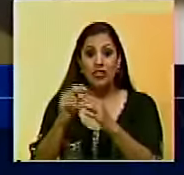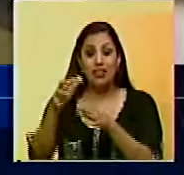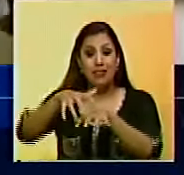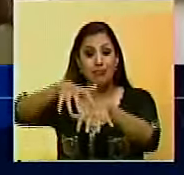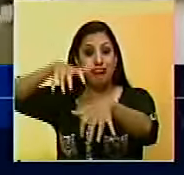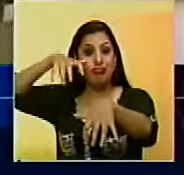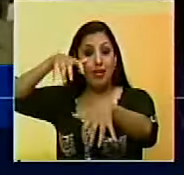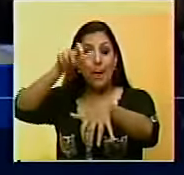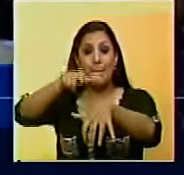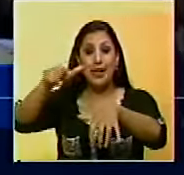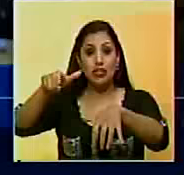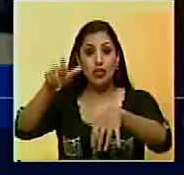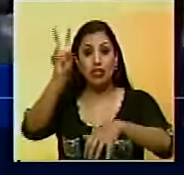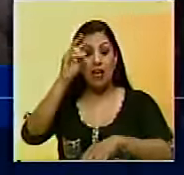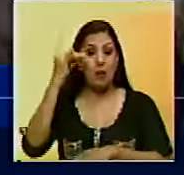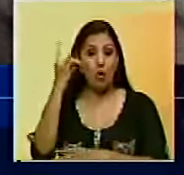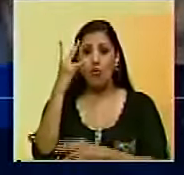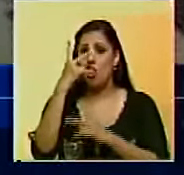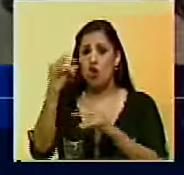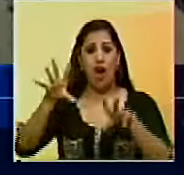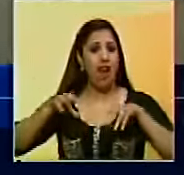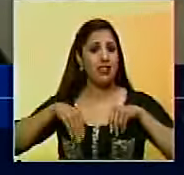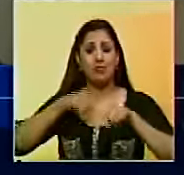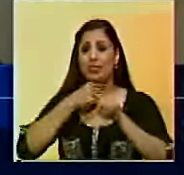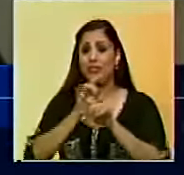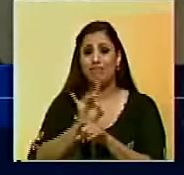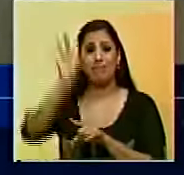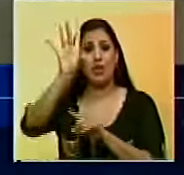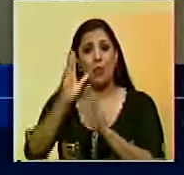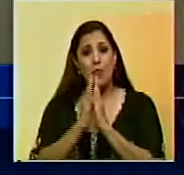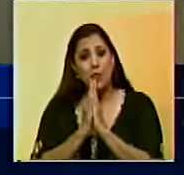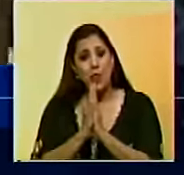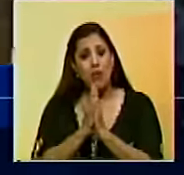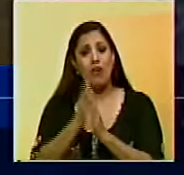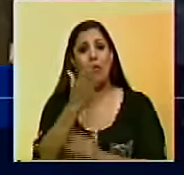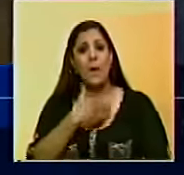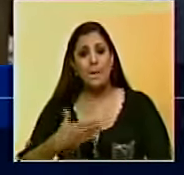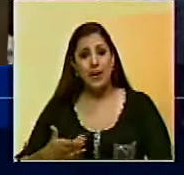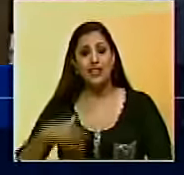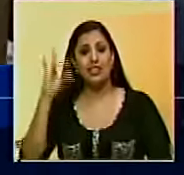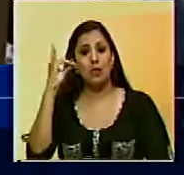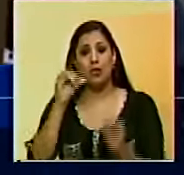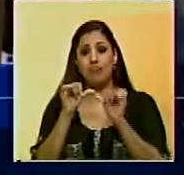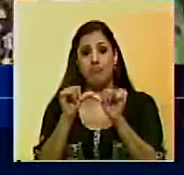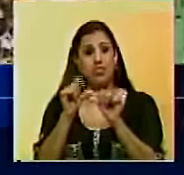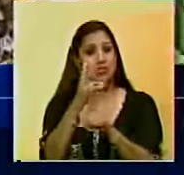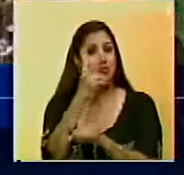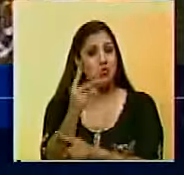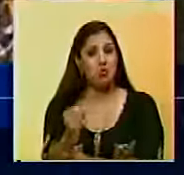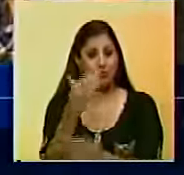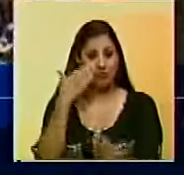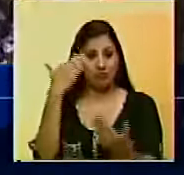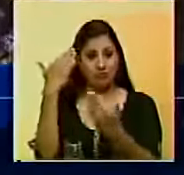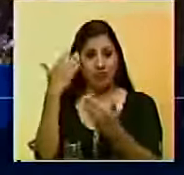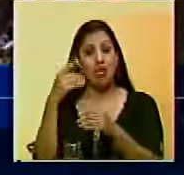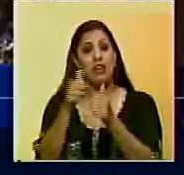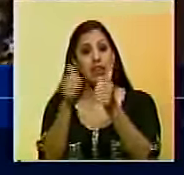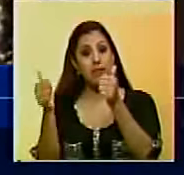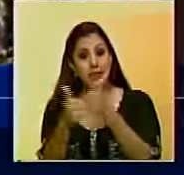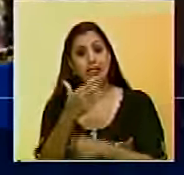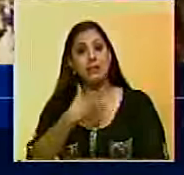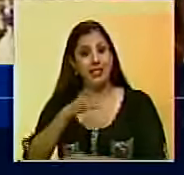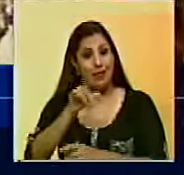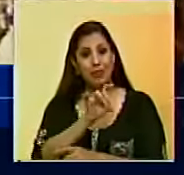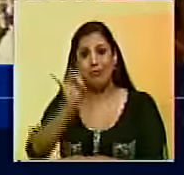la mayoría de los bolivianos decidió no reformar la Constitución y ponerle límite a la permanencia de Morales y de su vicepresidente